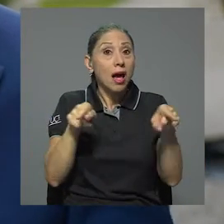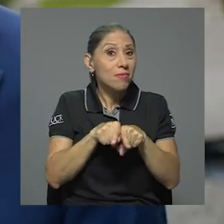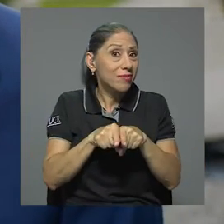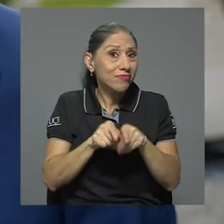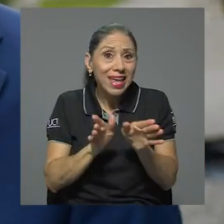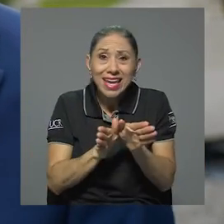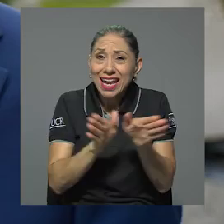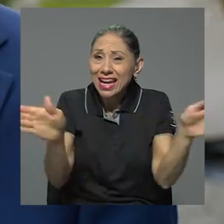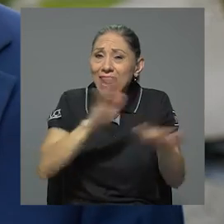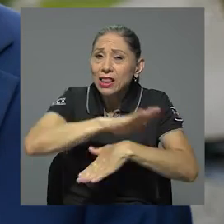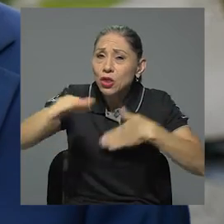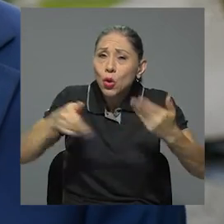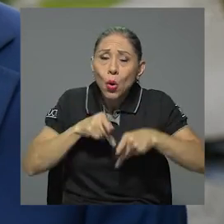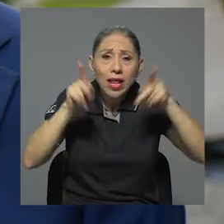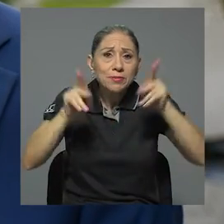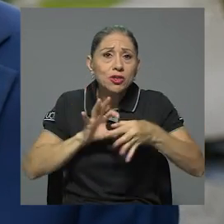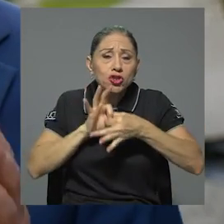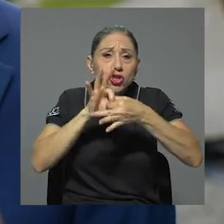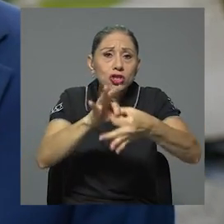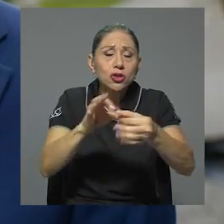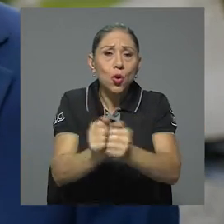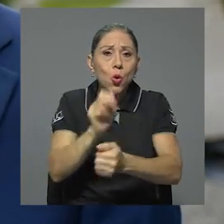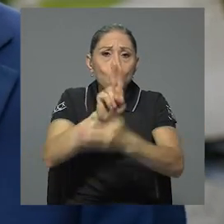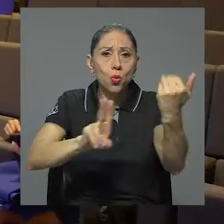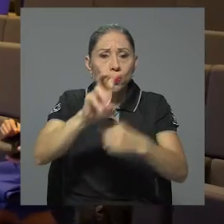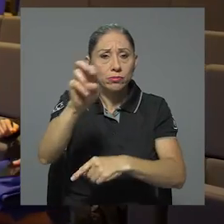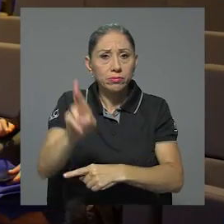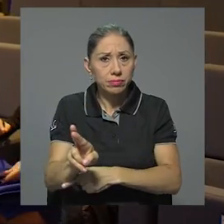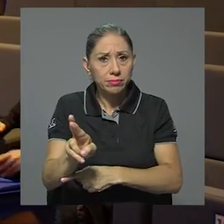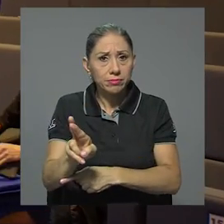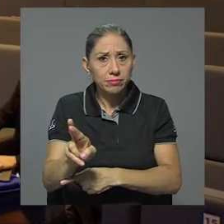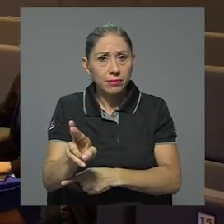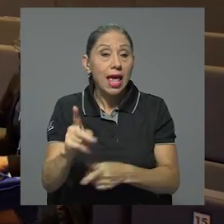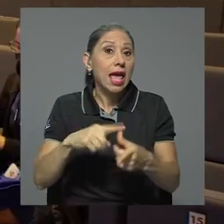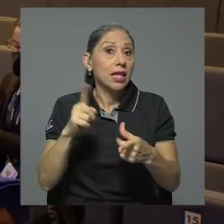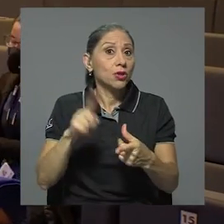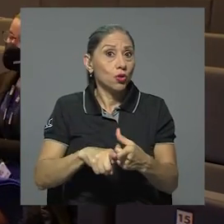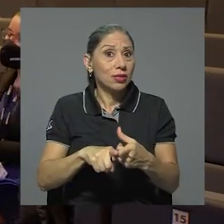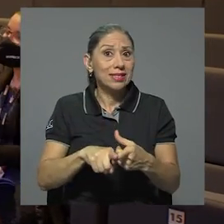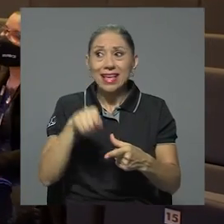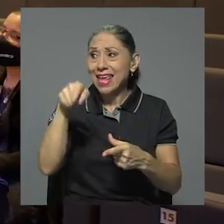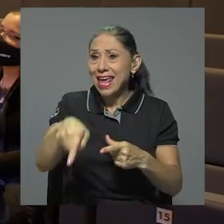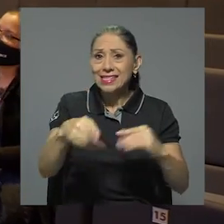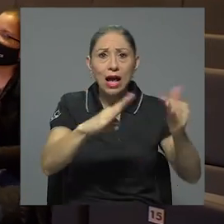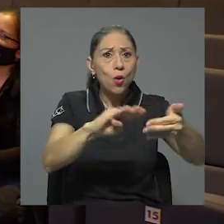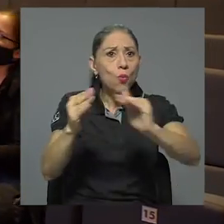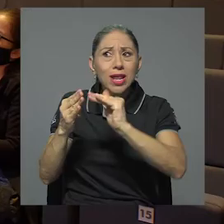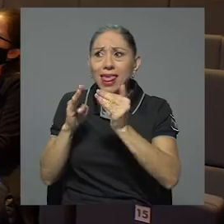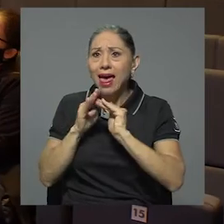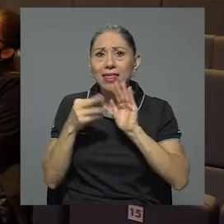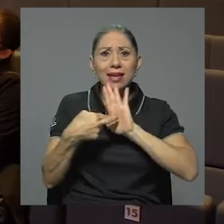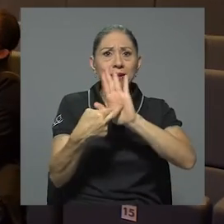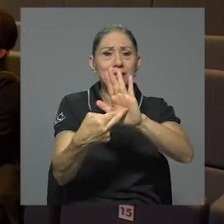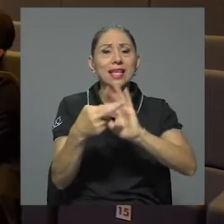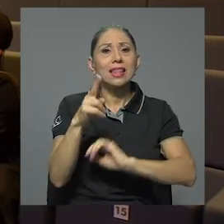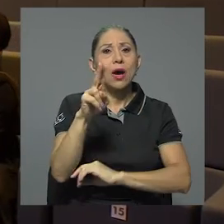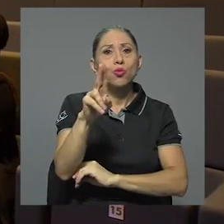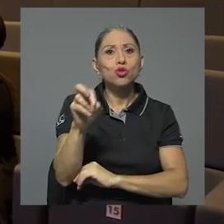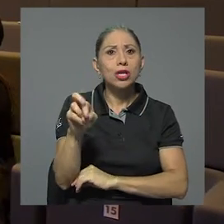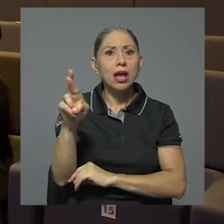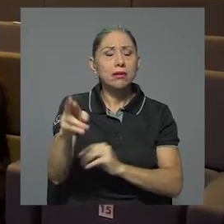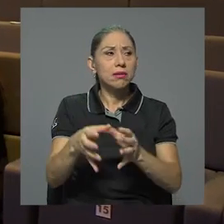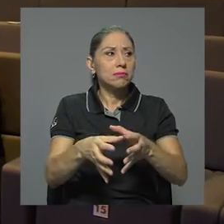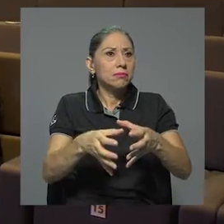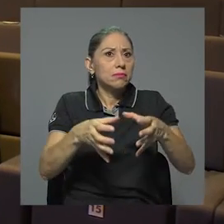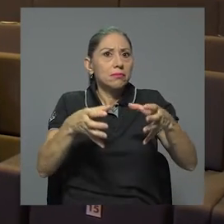general que está involucrada de una u otra forma con la Universidad de Costa Rica. Entonces, que esta enorme comunidad que representa la UCR se añada, se